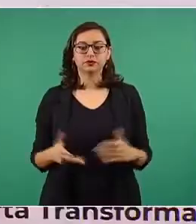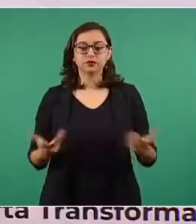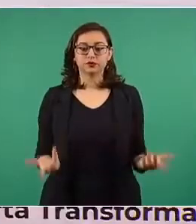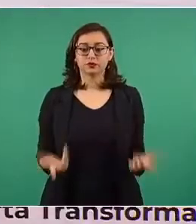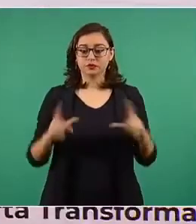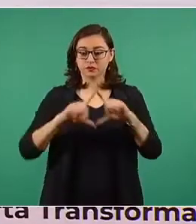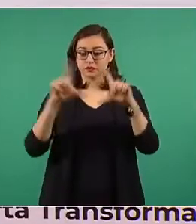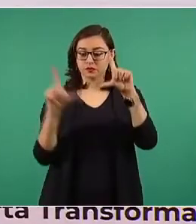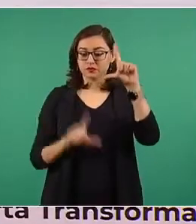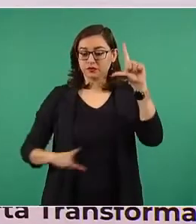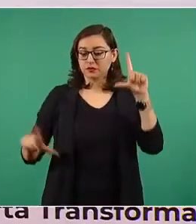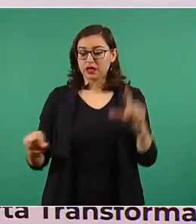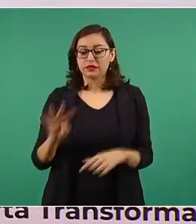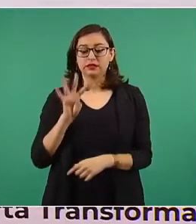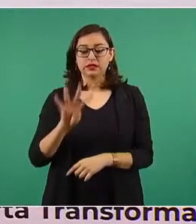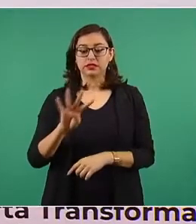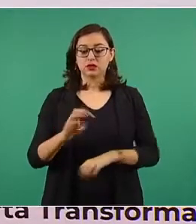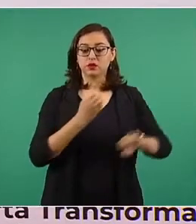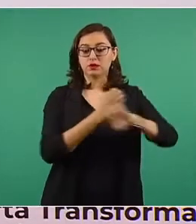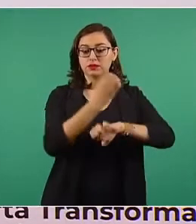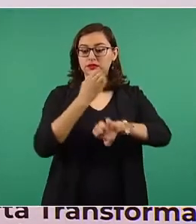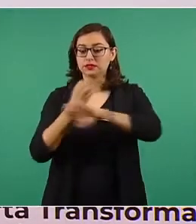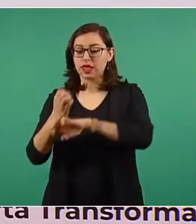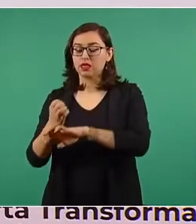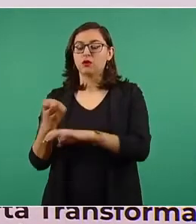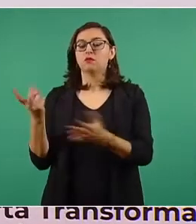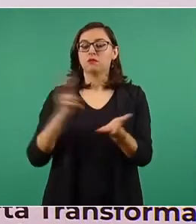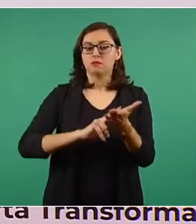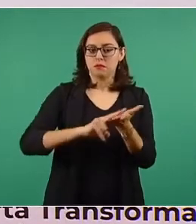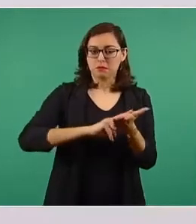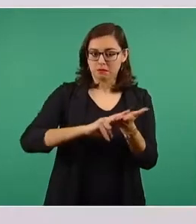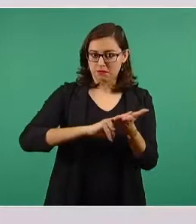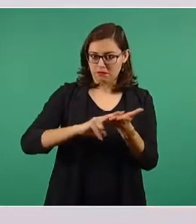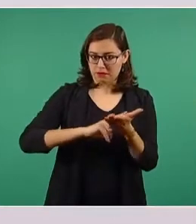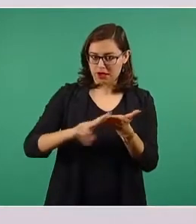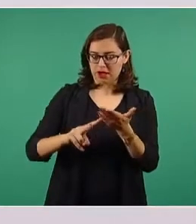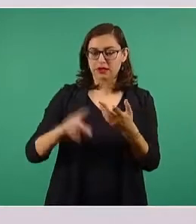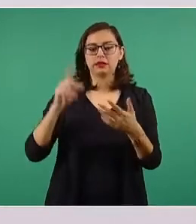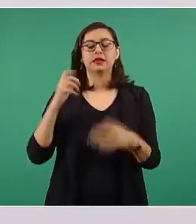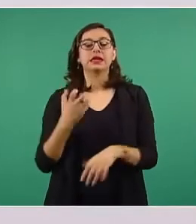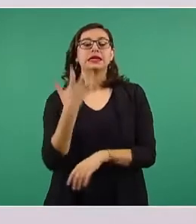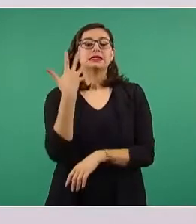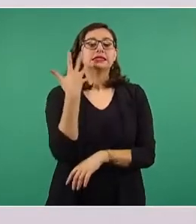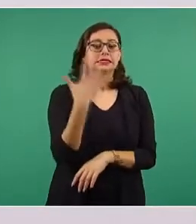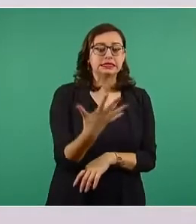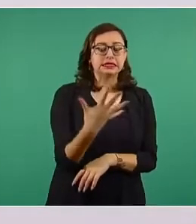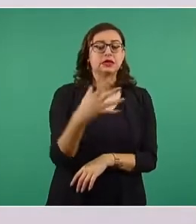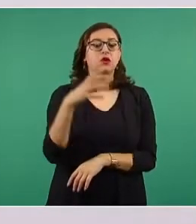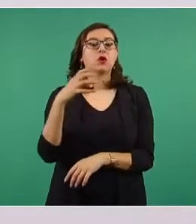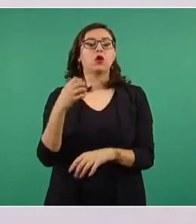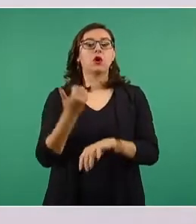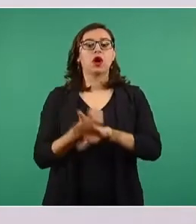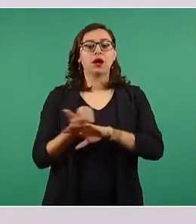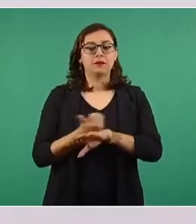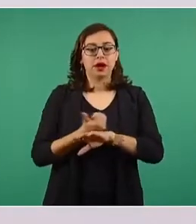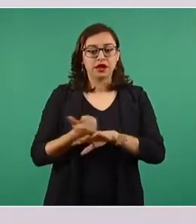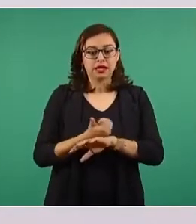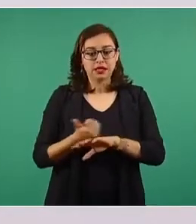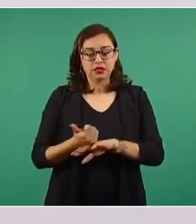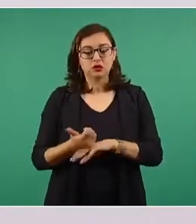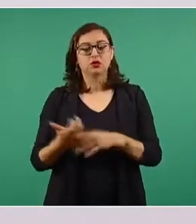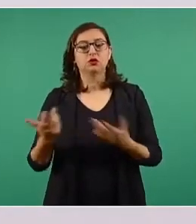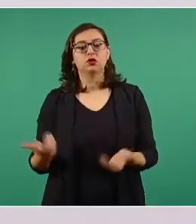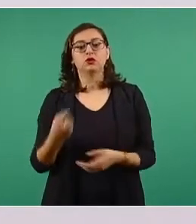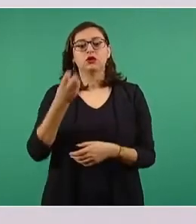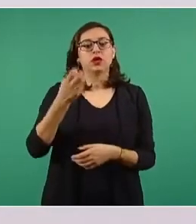semáforo verde, 8 en amarillo, 5 en naranja y ninguno en rojo, es también